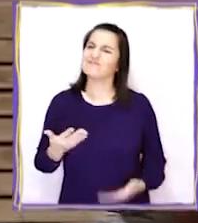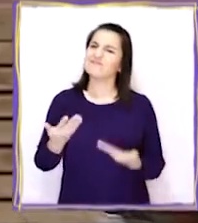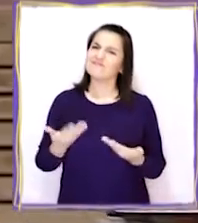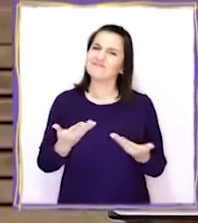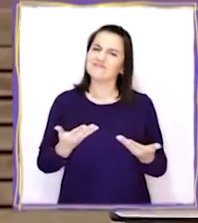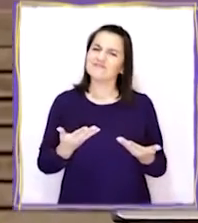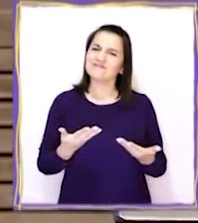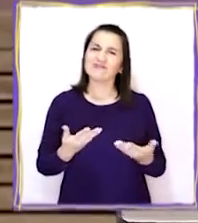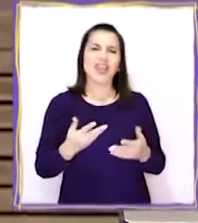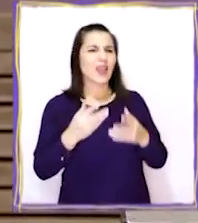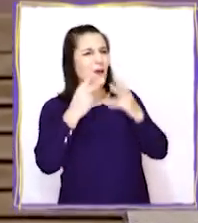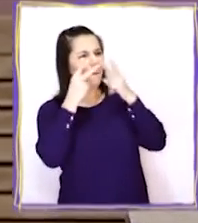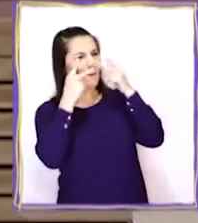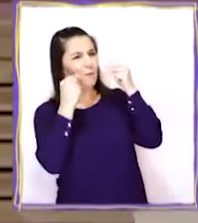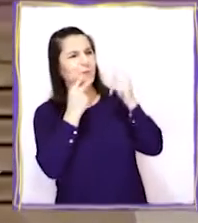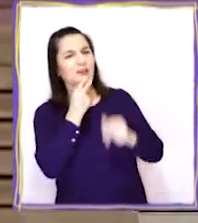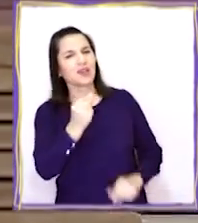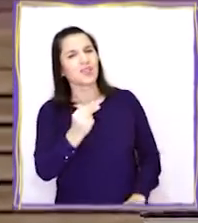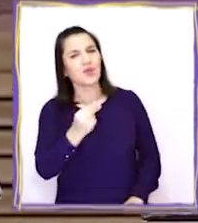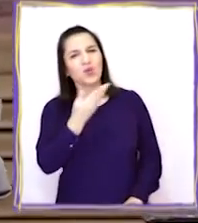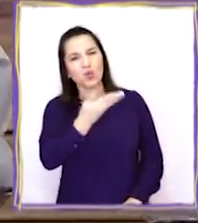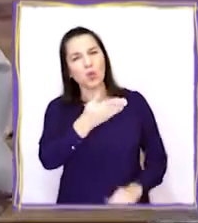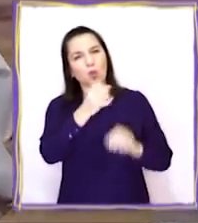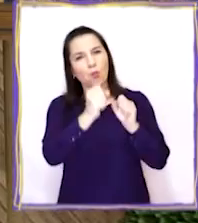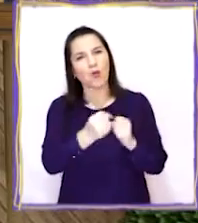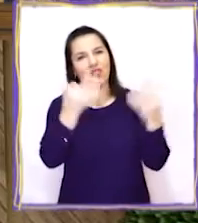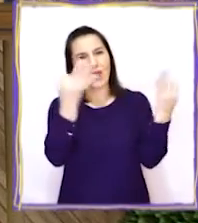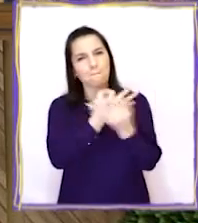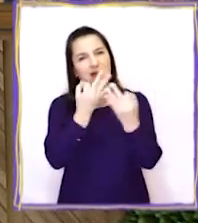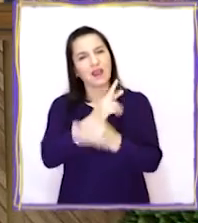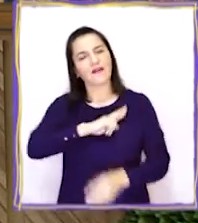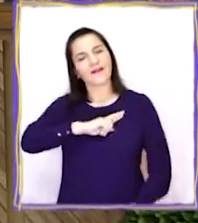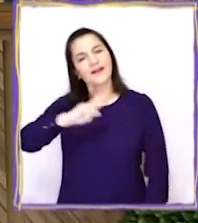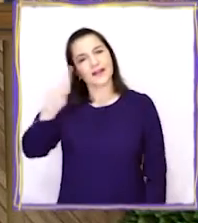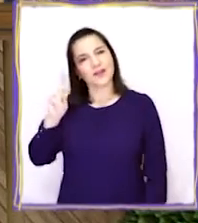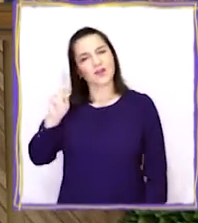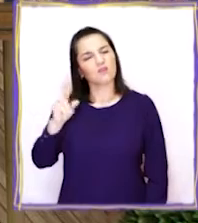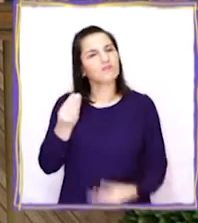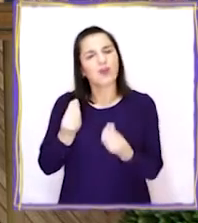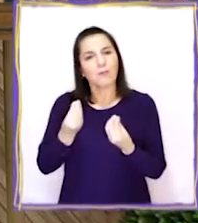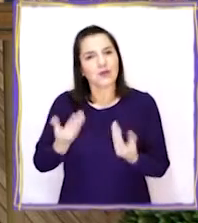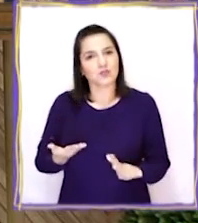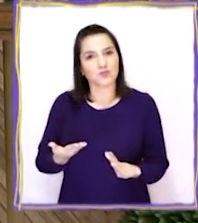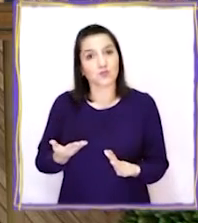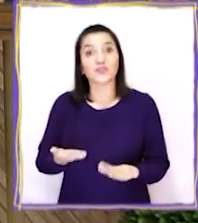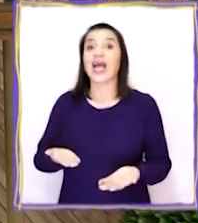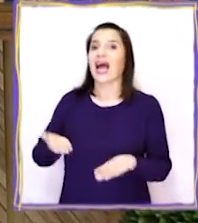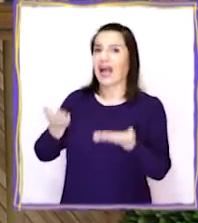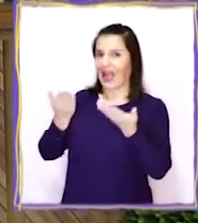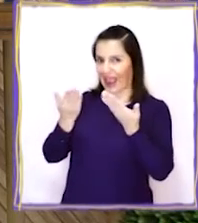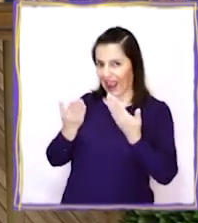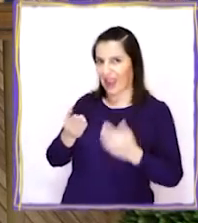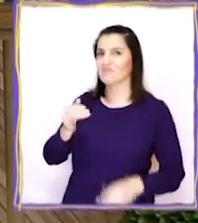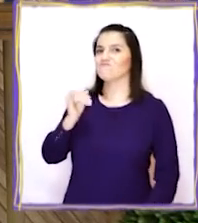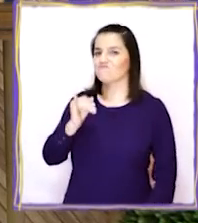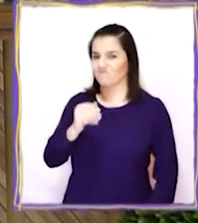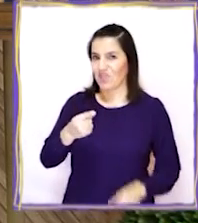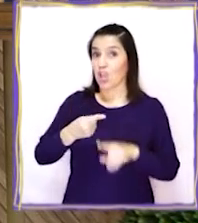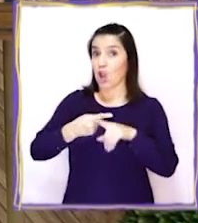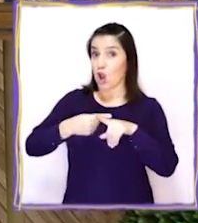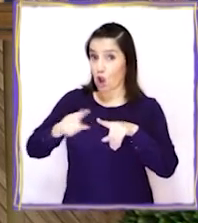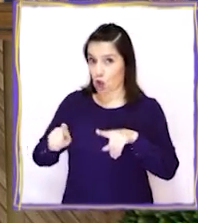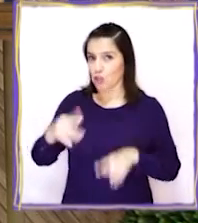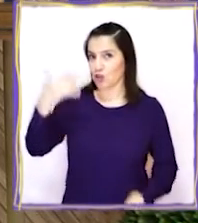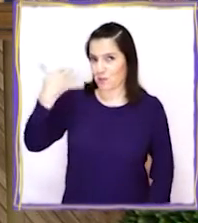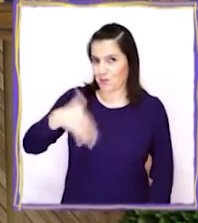Y, Pedro, ¿qué nos podrías decir sobre la religión? ¿Qué pasó con eso? ¡Ah! Ese es